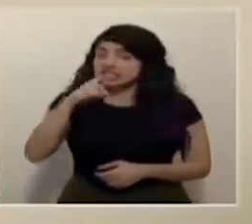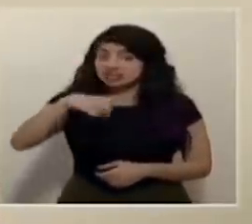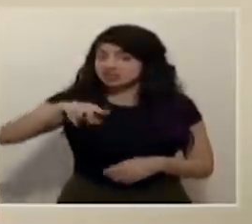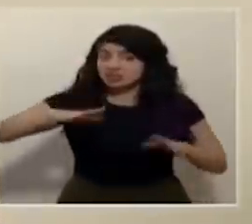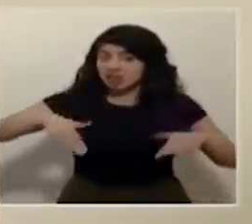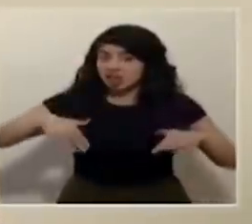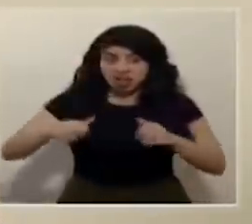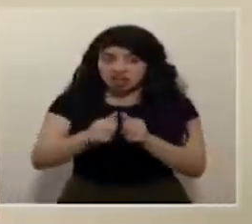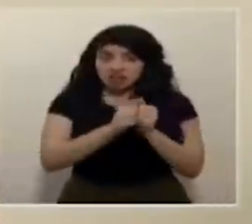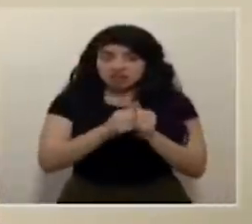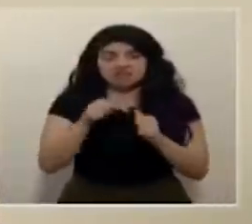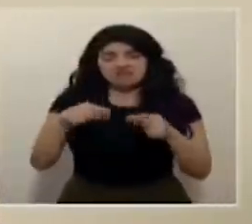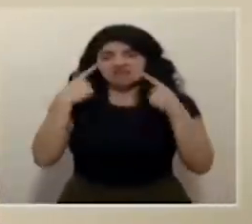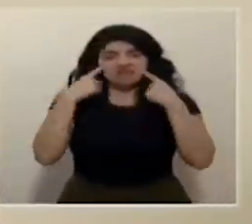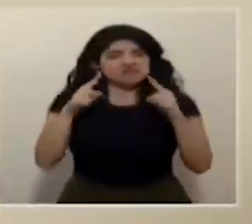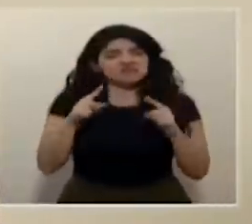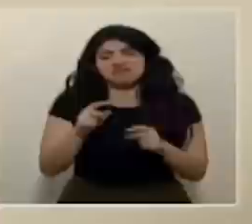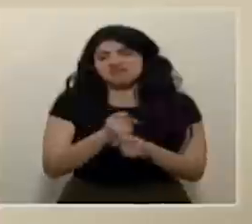aquí no vamos a salir bien